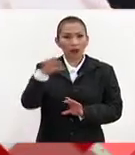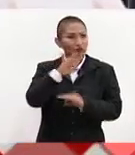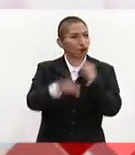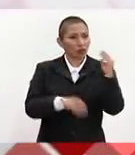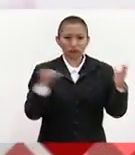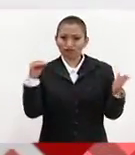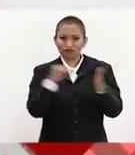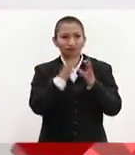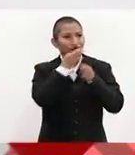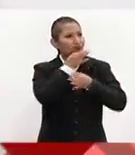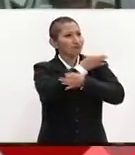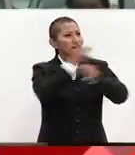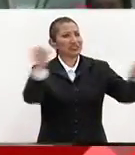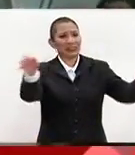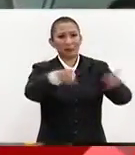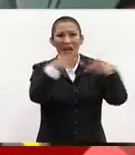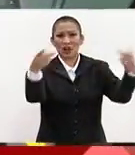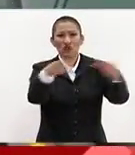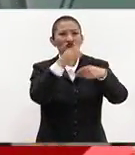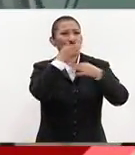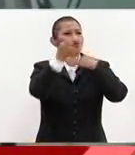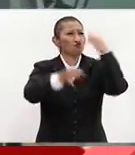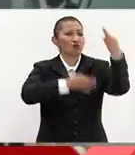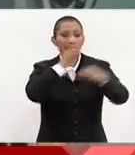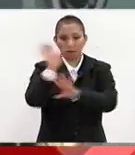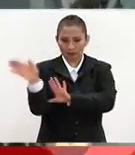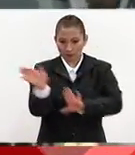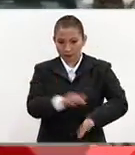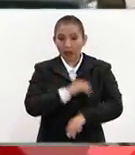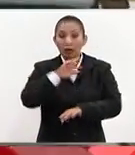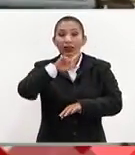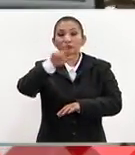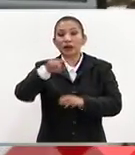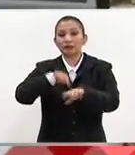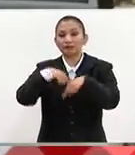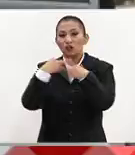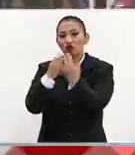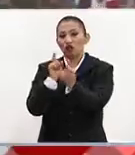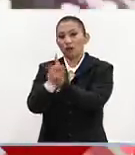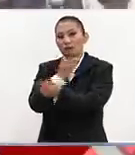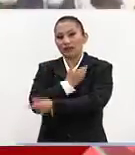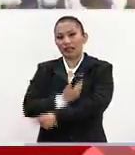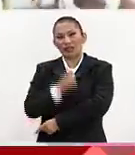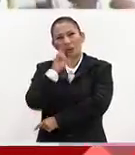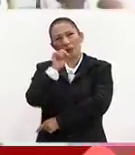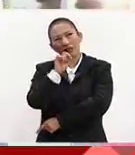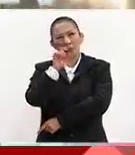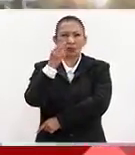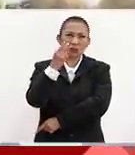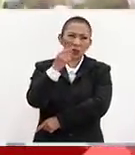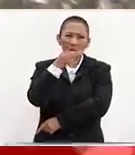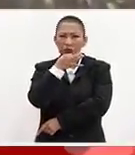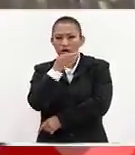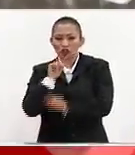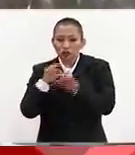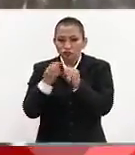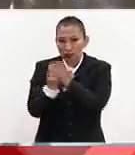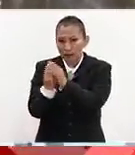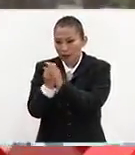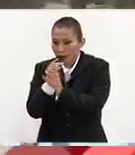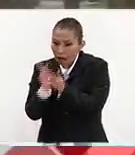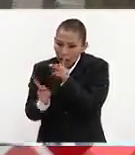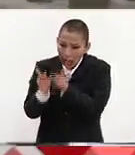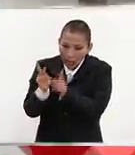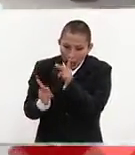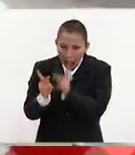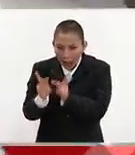los medios de prensa locales. Luego se reunió con la presidenta Bachelet por espacio de 20 a 25 minutos en forma privada,